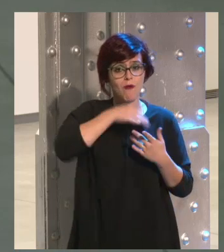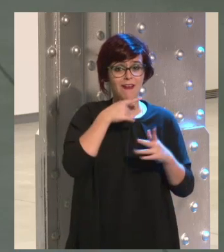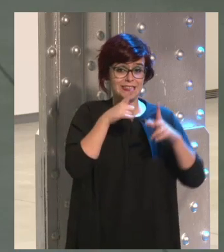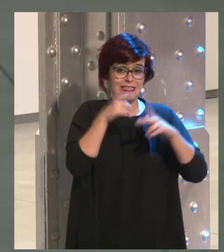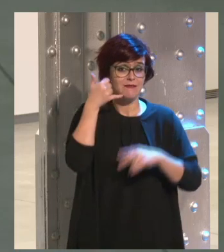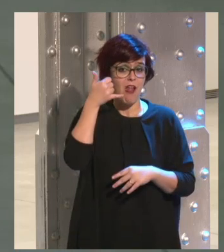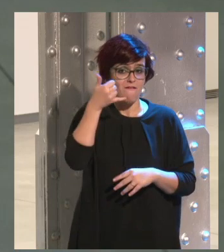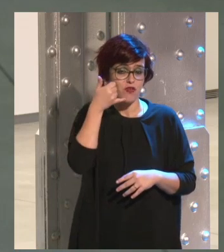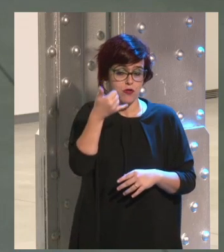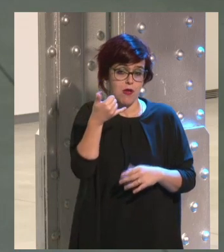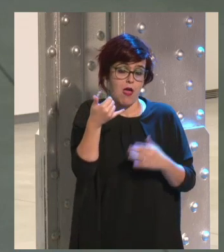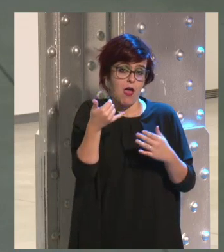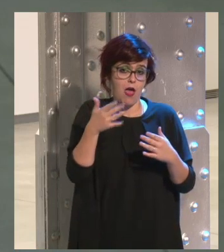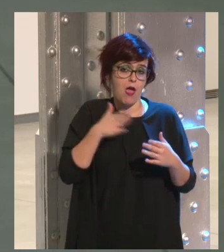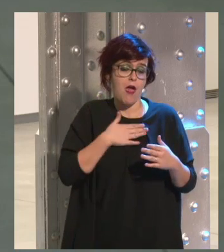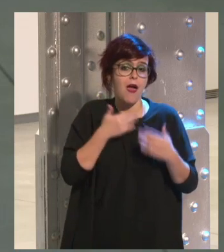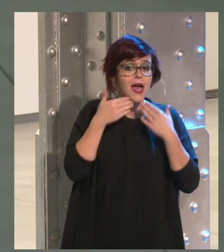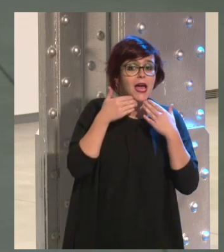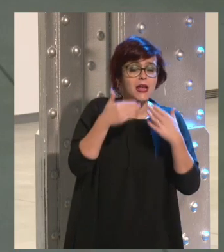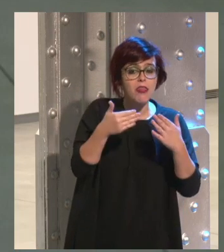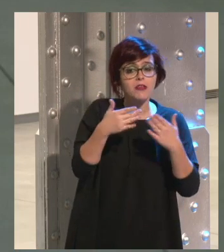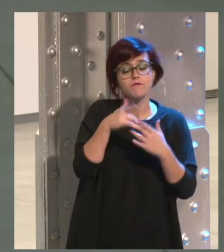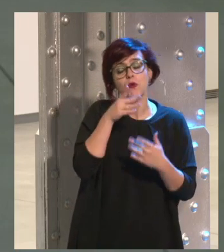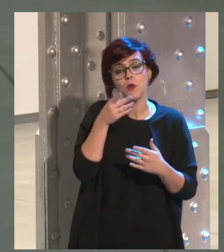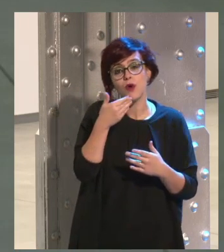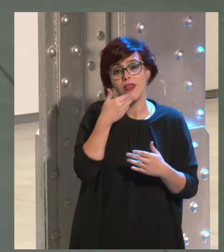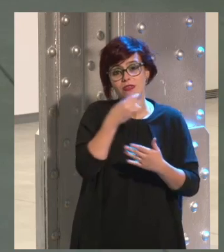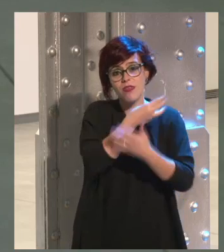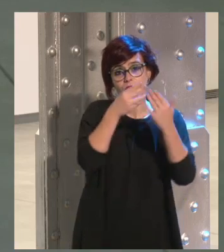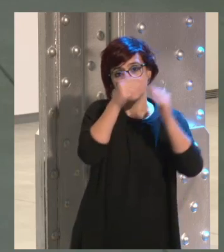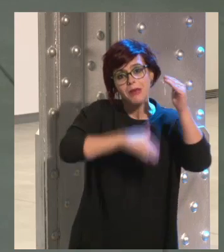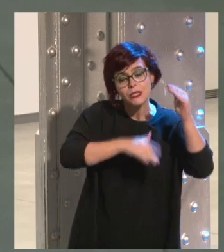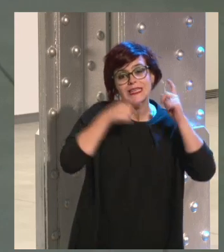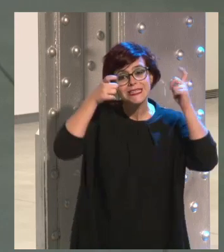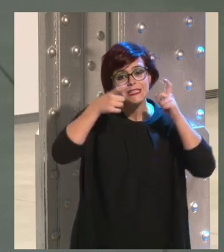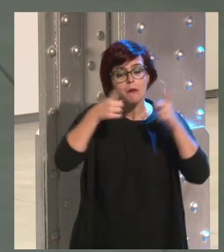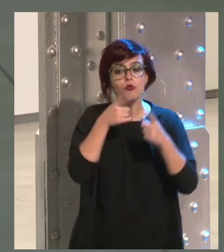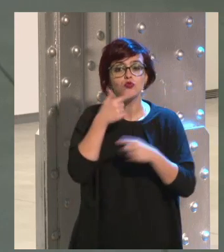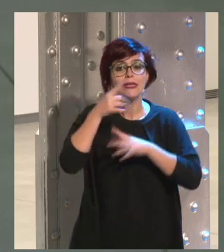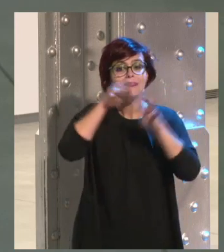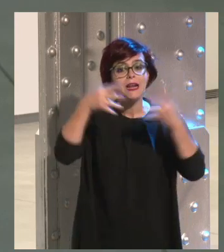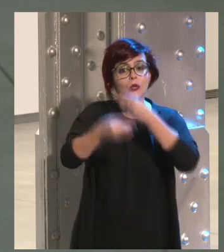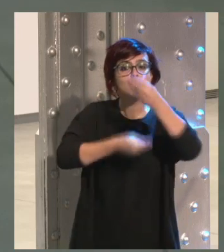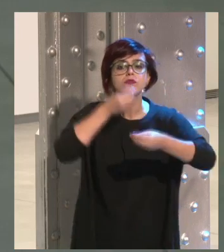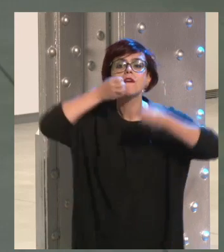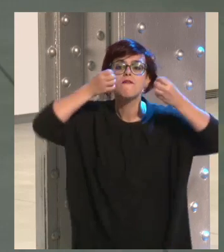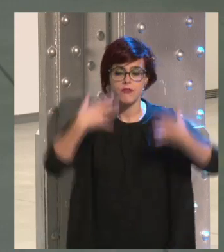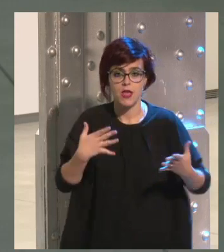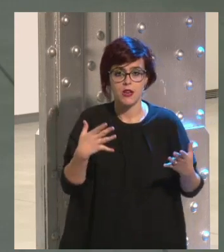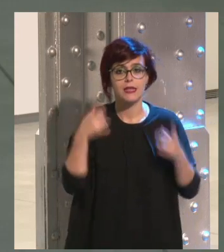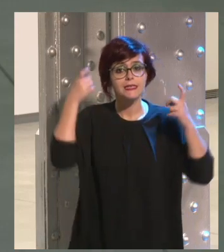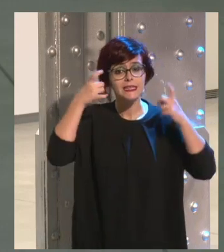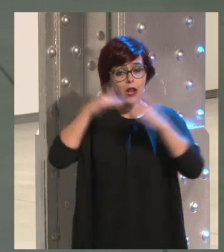con los menores es el buen uso de Internet por los niños y de los jóvenes, el que